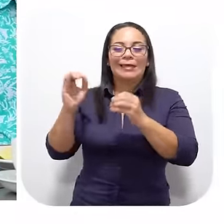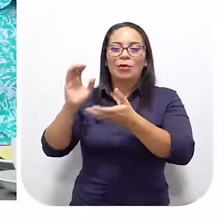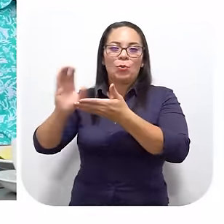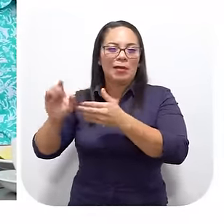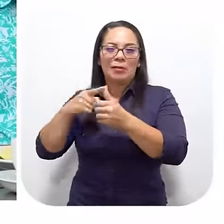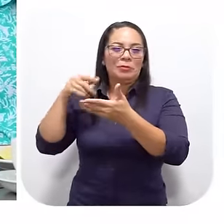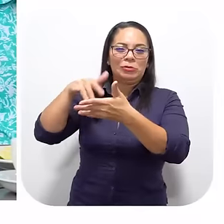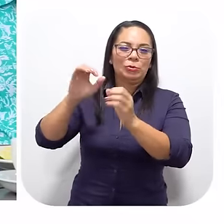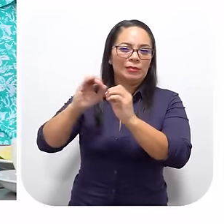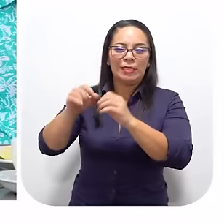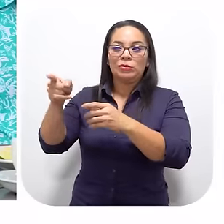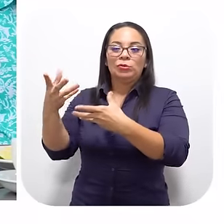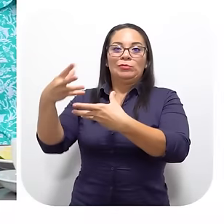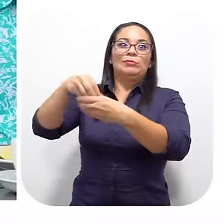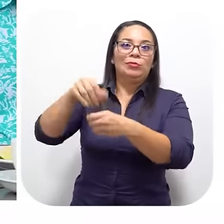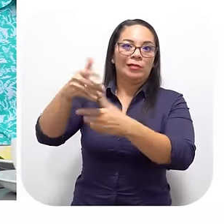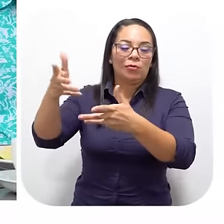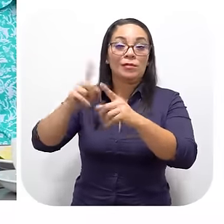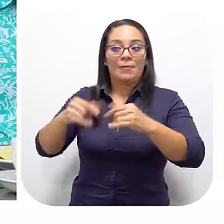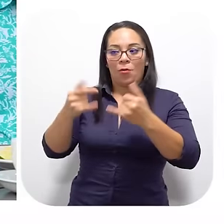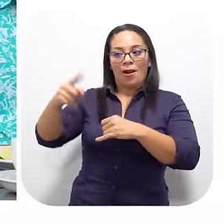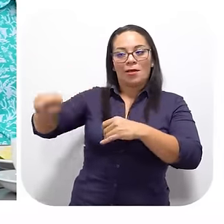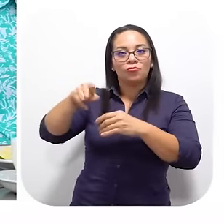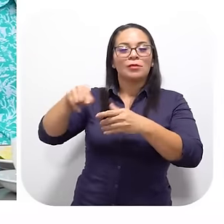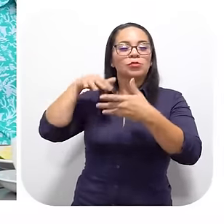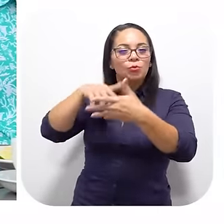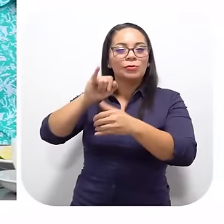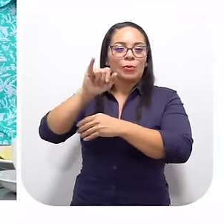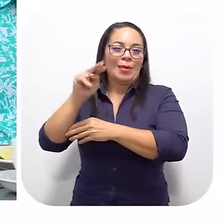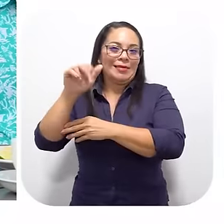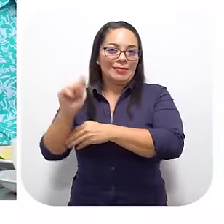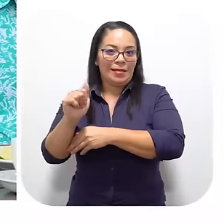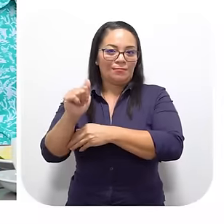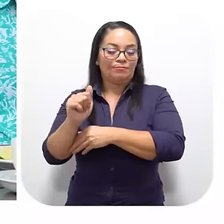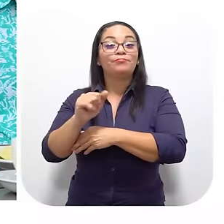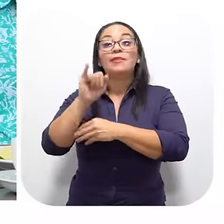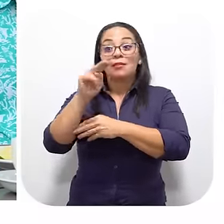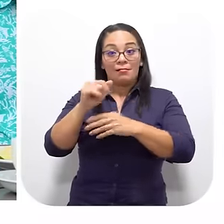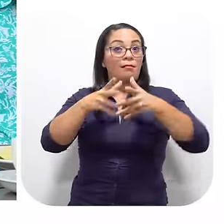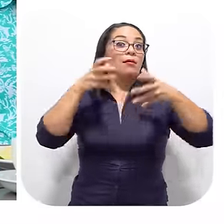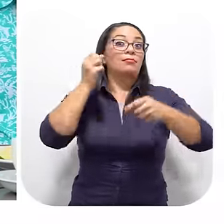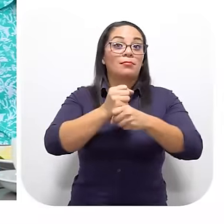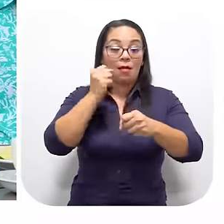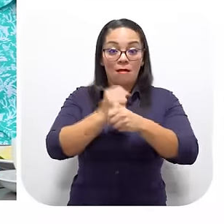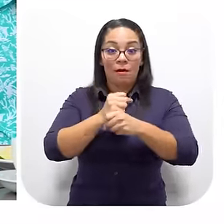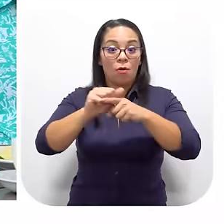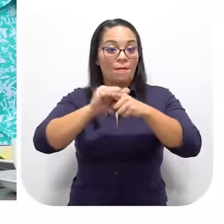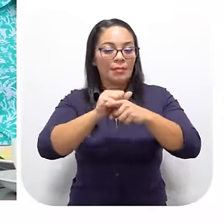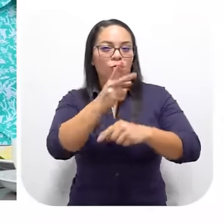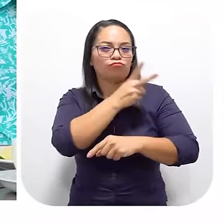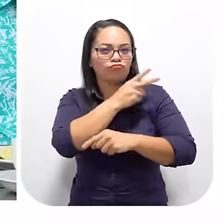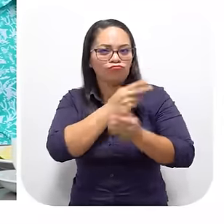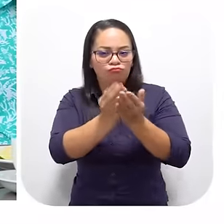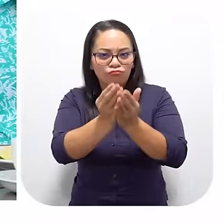el colegio O andan haciendo Otras cosas Se metan Al INA Y el INA Ha hecho un gran trabajo Capacitando